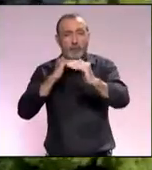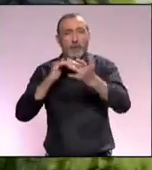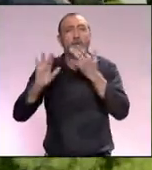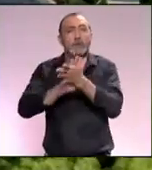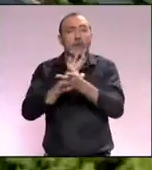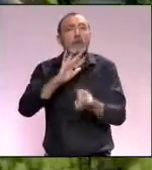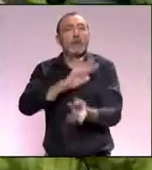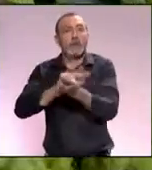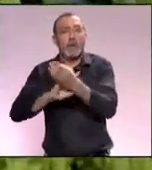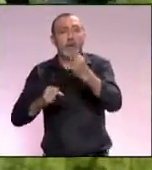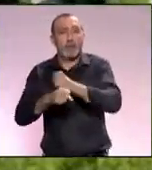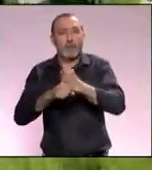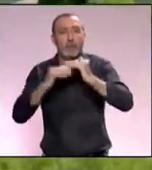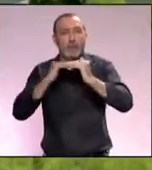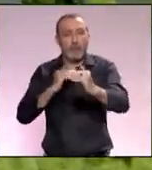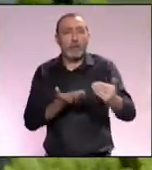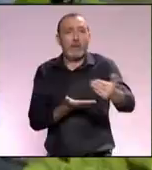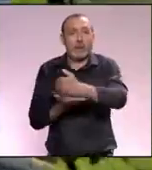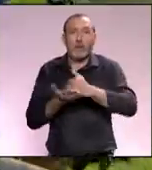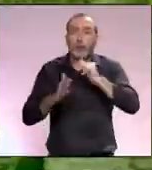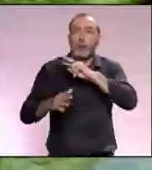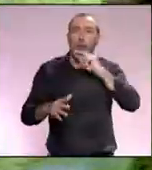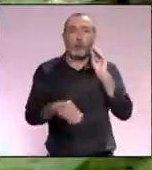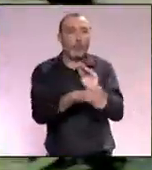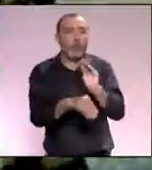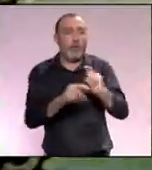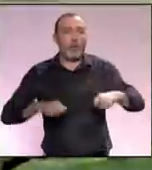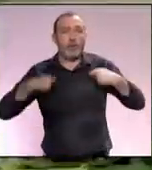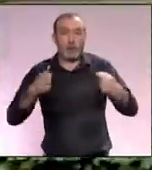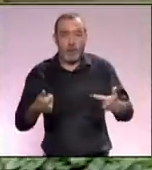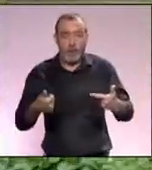crear empleo de manera estable e ingresos, pero preservando el cuidado de la naturaleza.